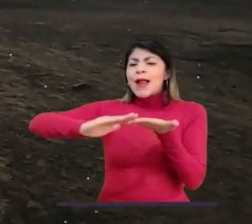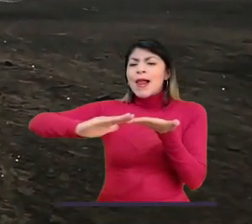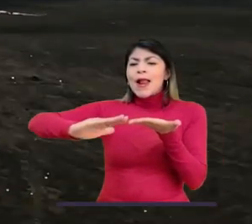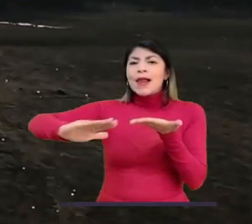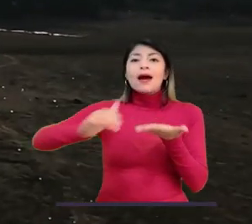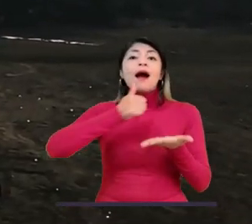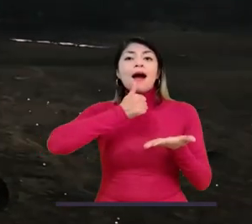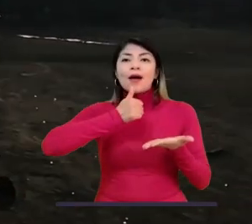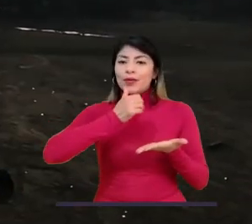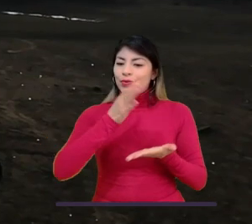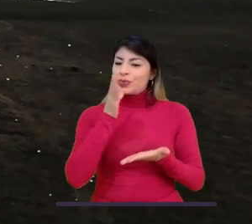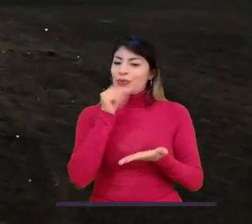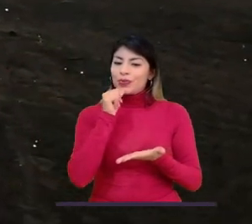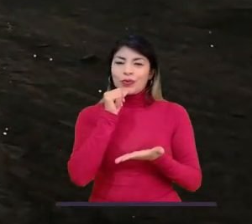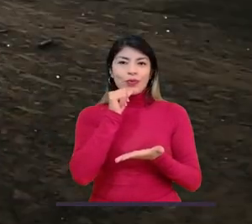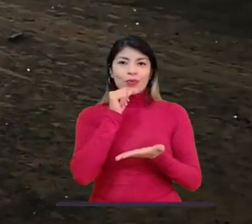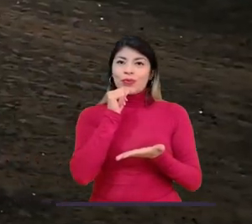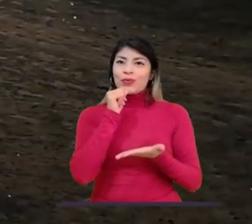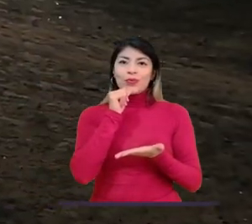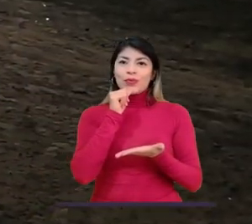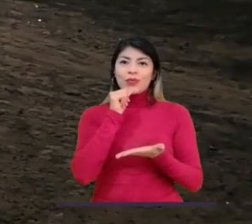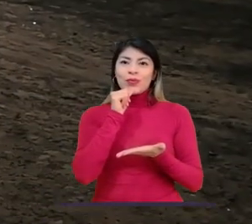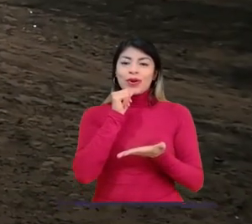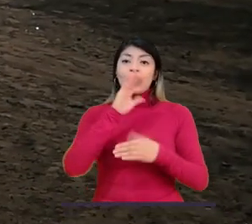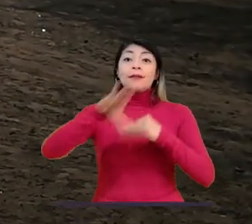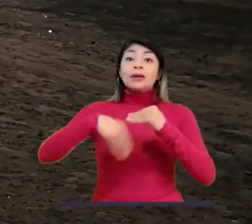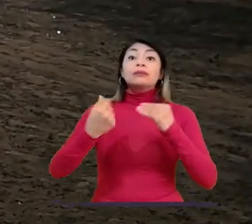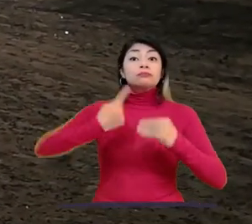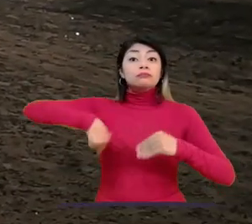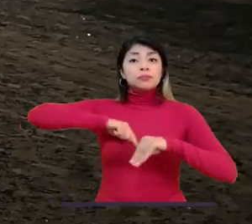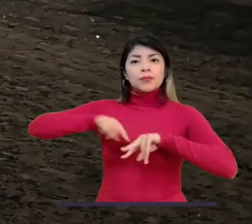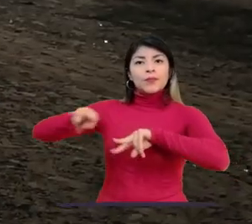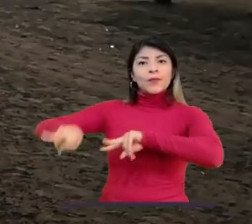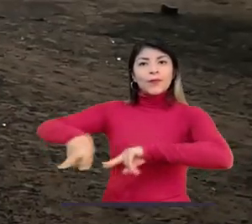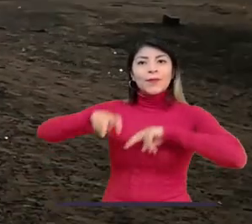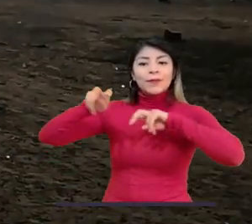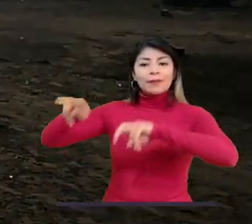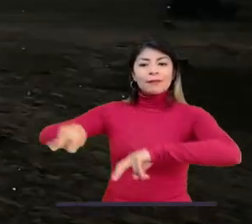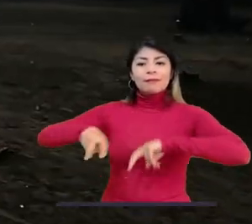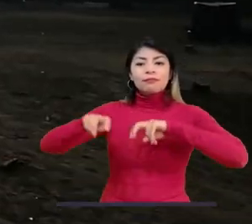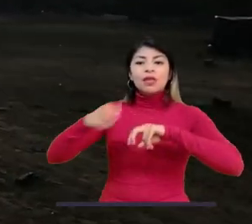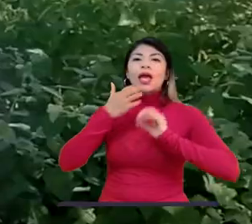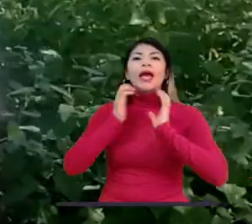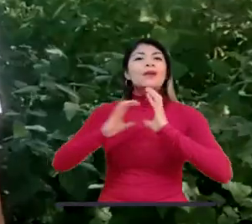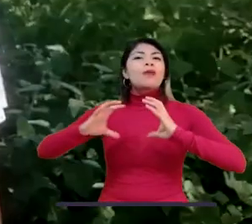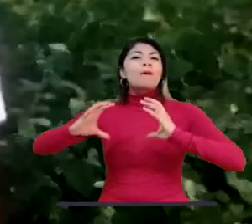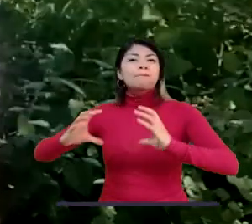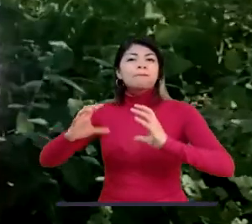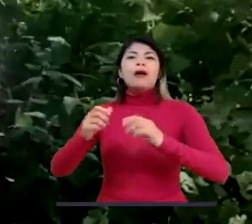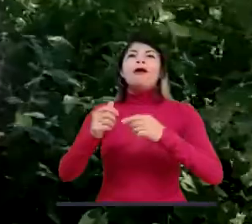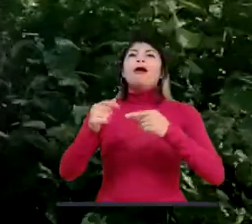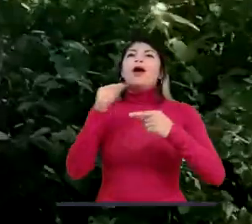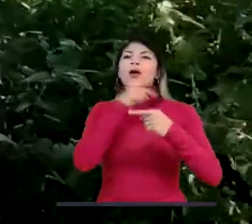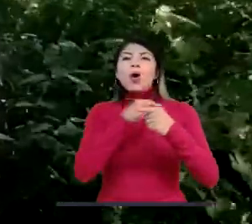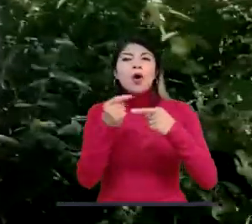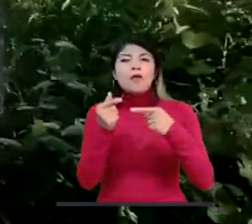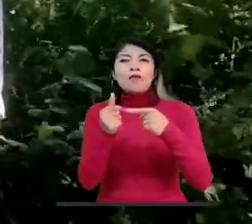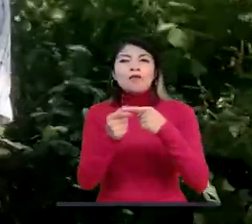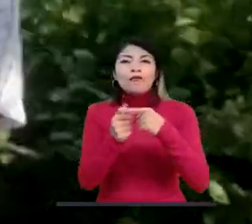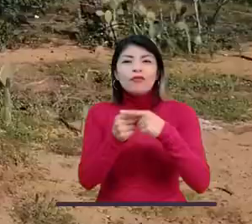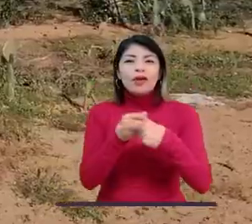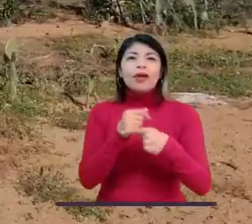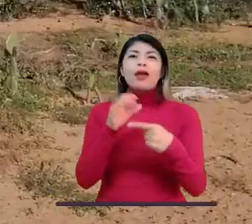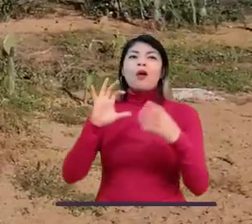invierno, tenemos agua. Lo más importante, estamos sembrando, sembramos aullamas, frijoles,